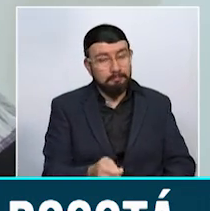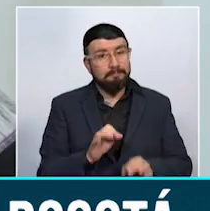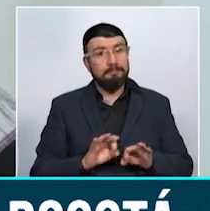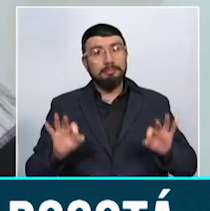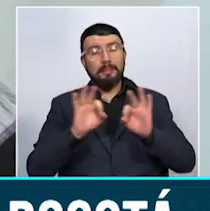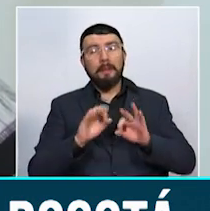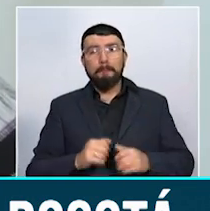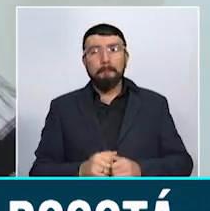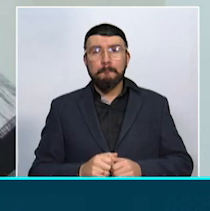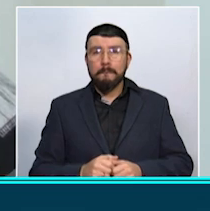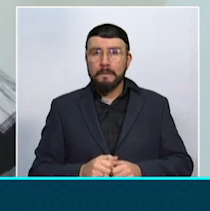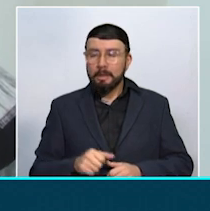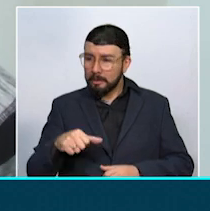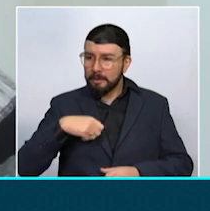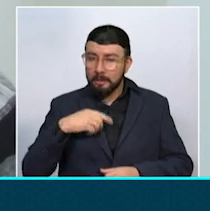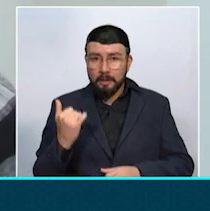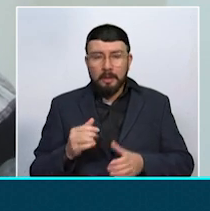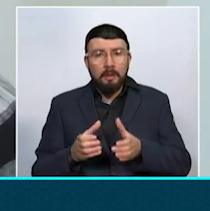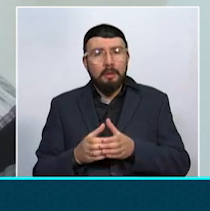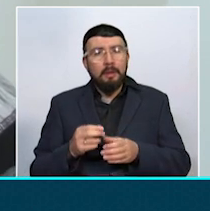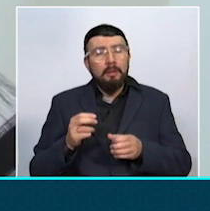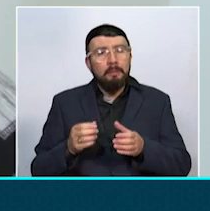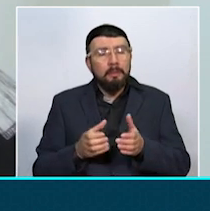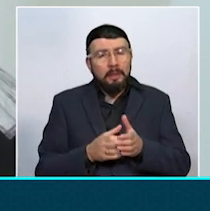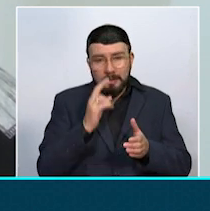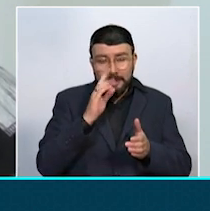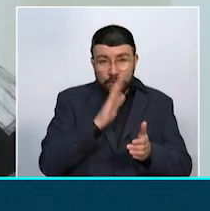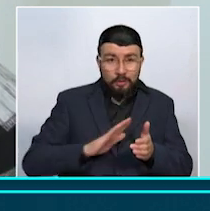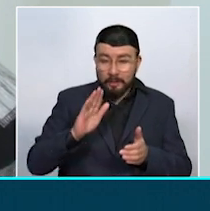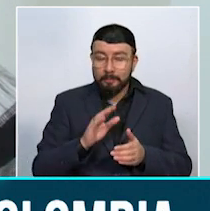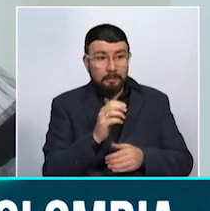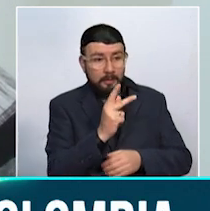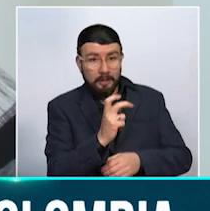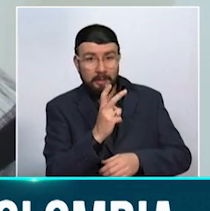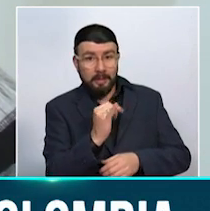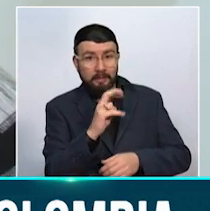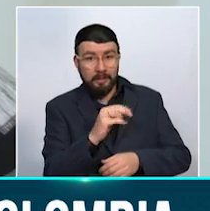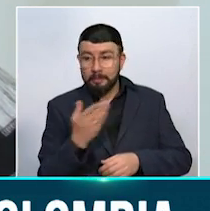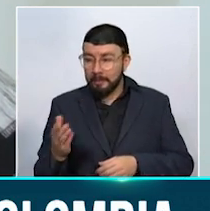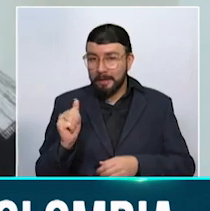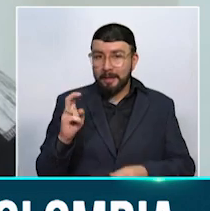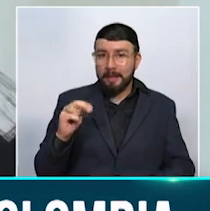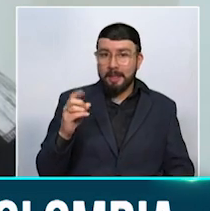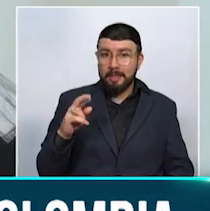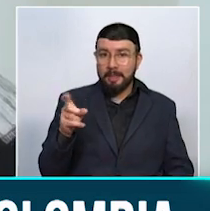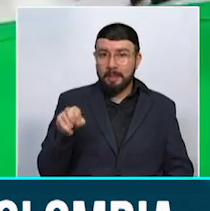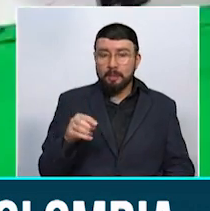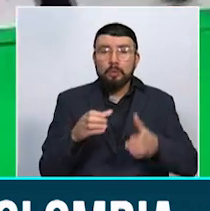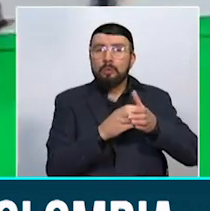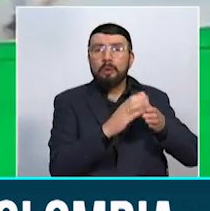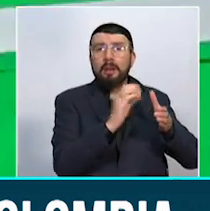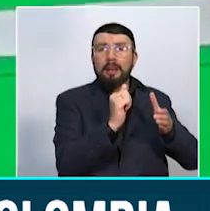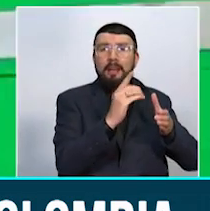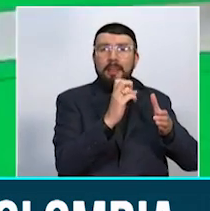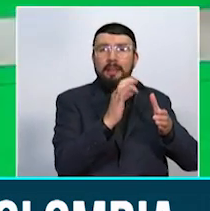una convocatoria que nos hizo la Federación Nacional a Juan Manuel Giraldo y a Kevin Andrés Restrepo, ambos en categoría, uno en cadete y el otro en